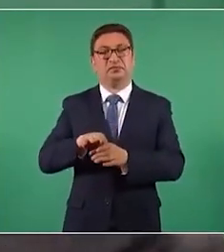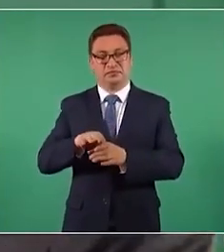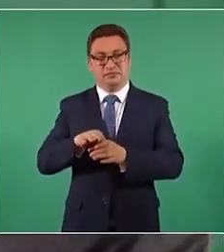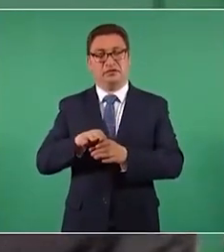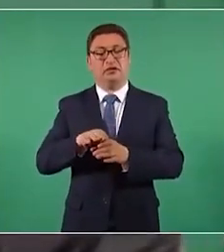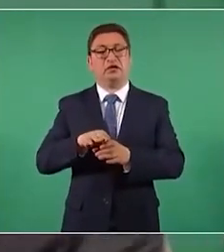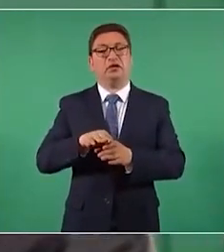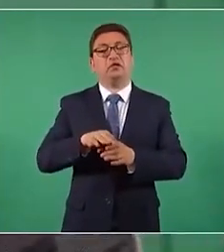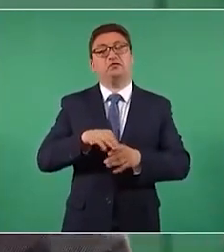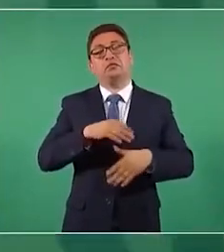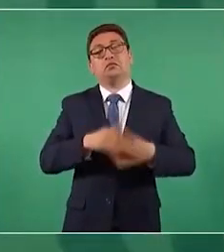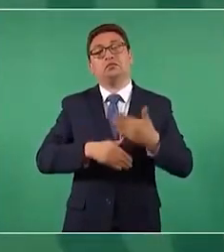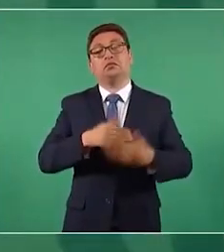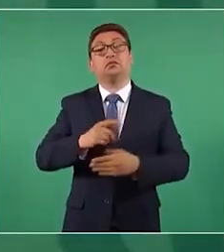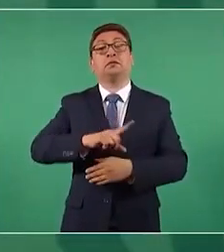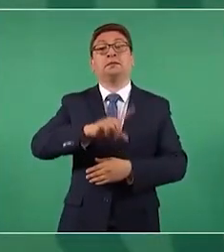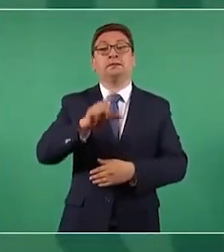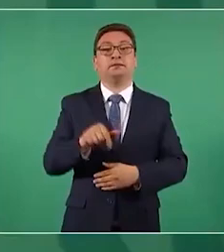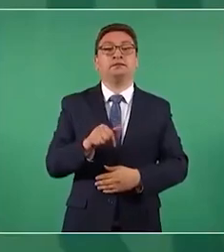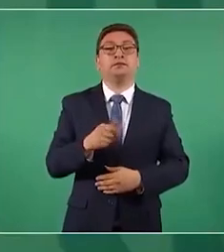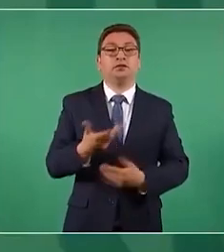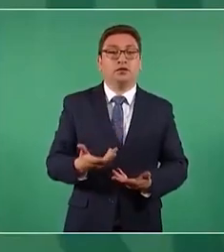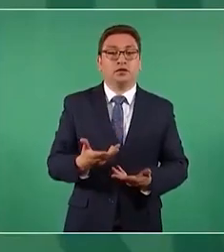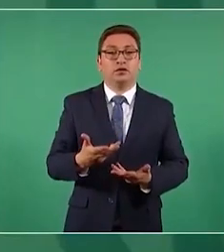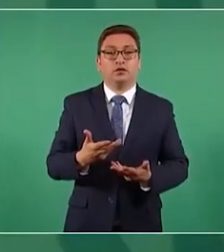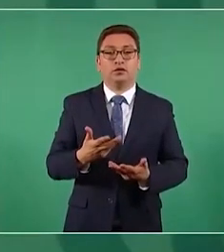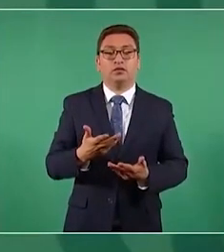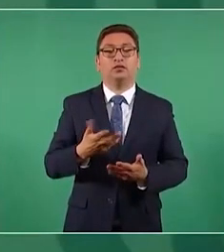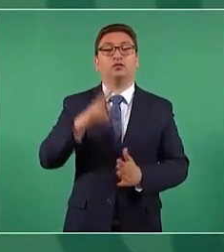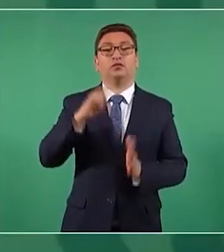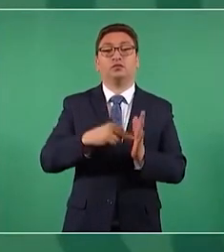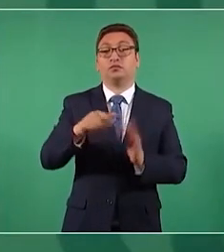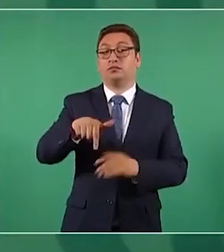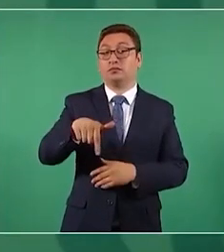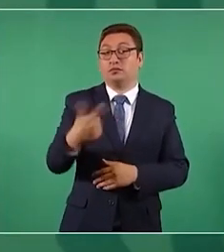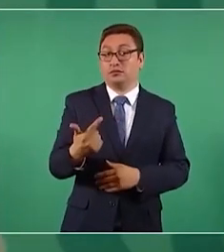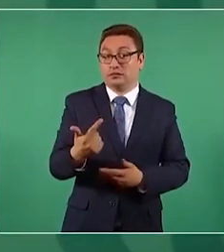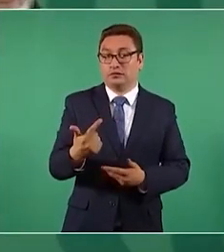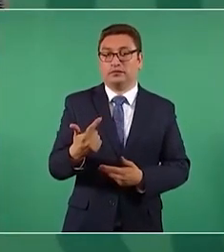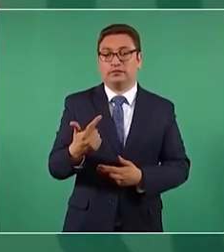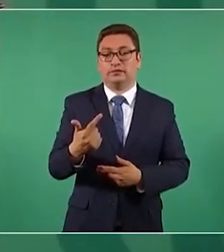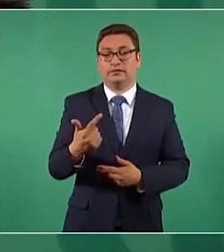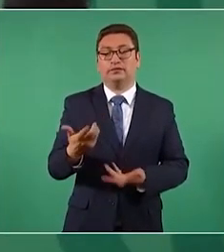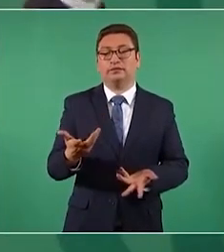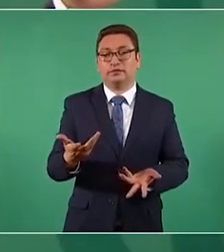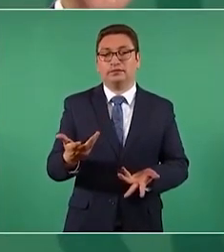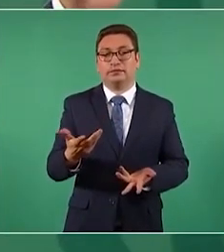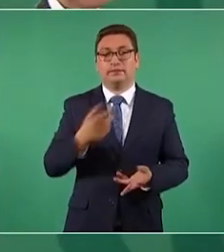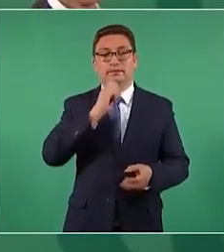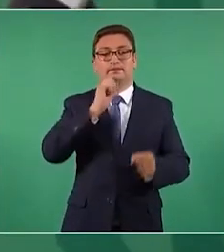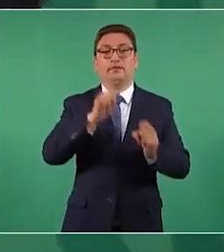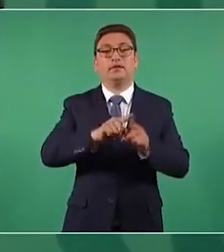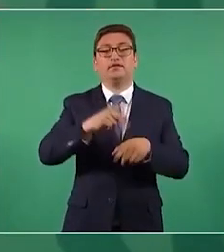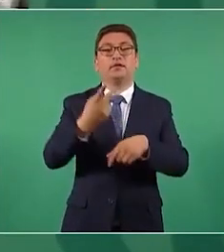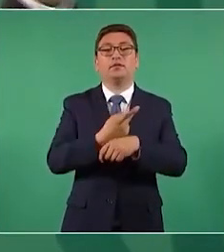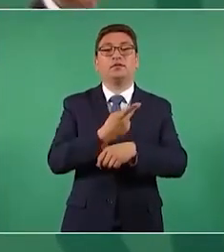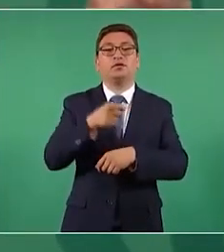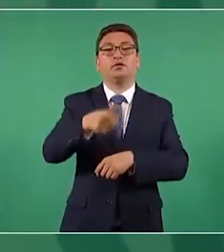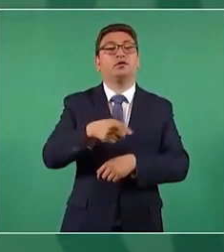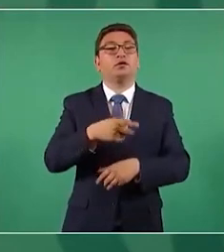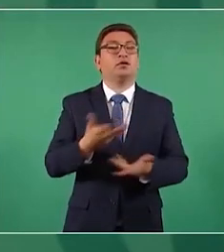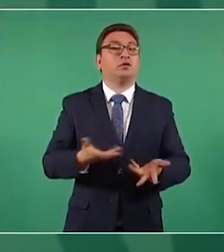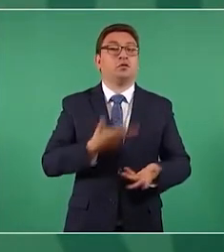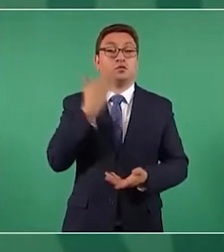Y luego la del 12, en donde lo que predominó fue el